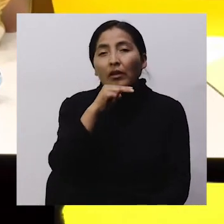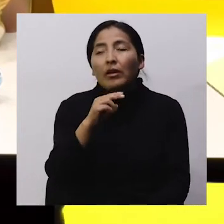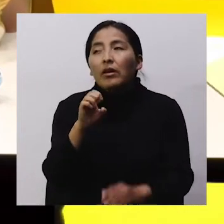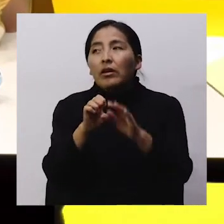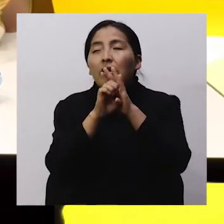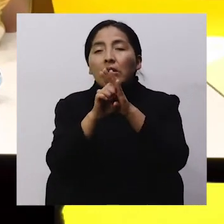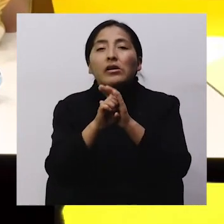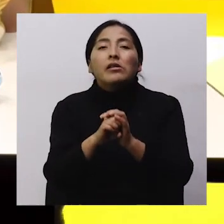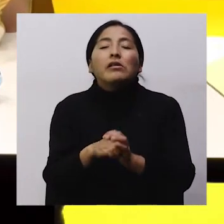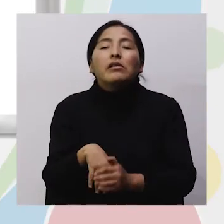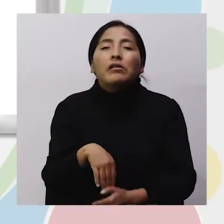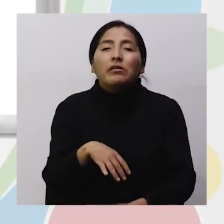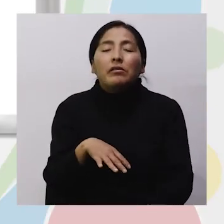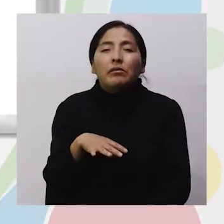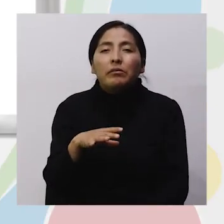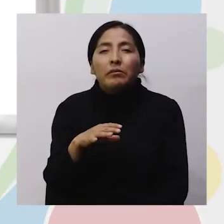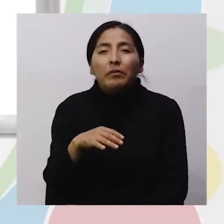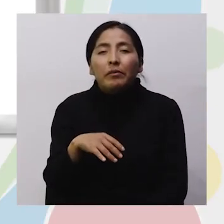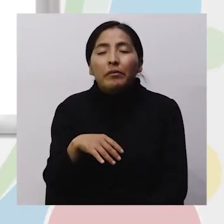Dice así